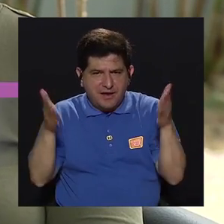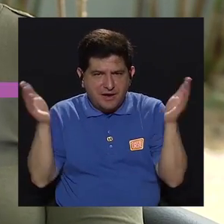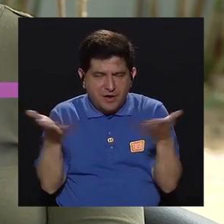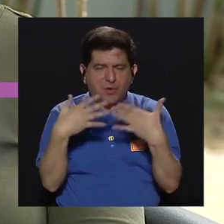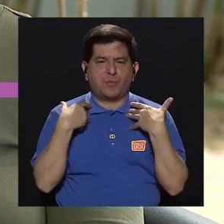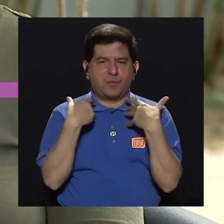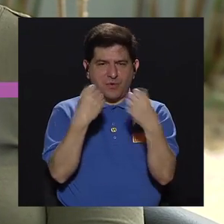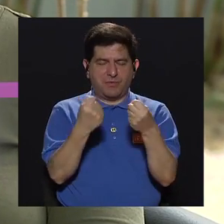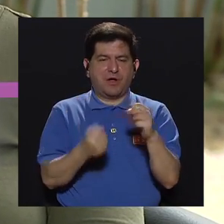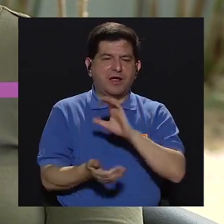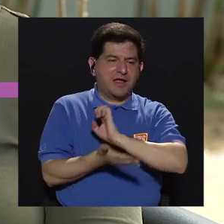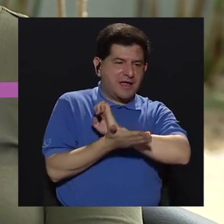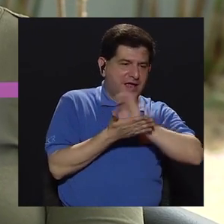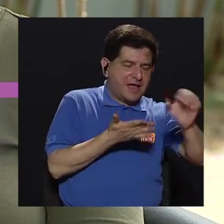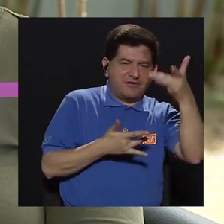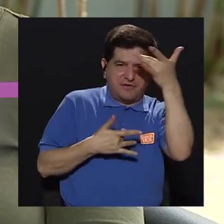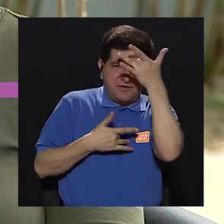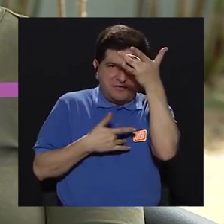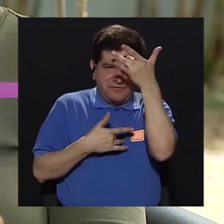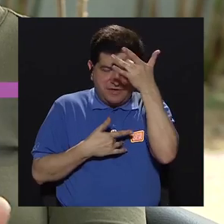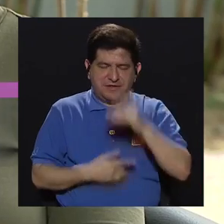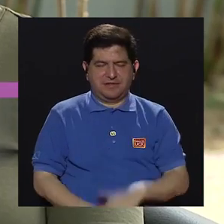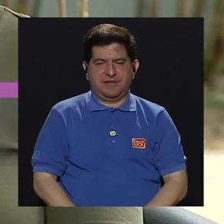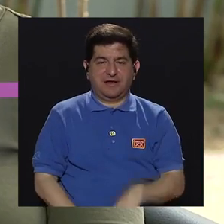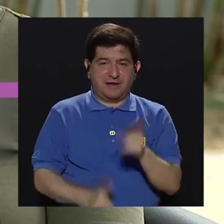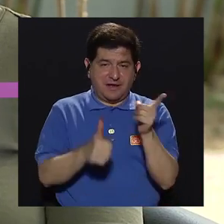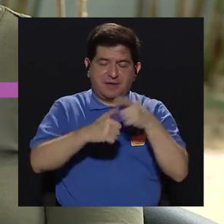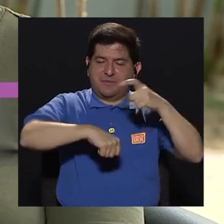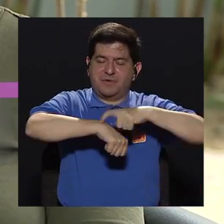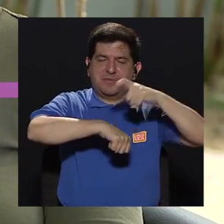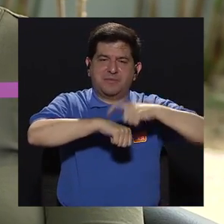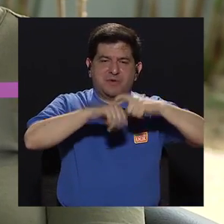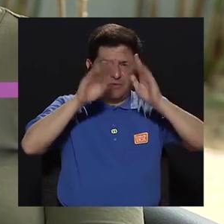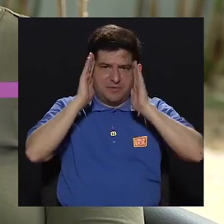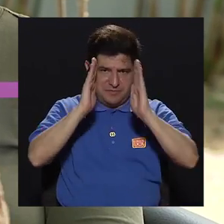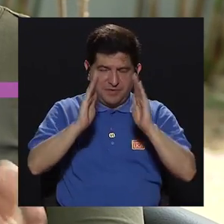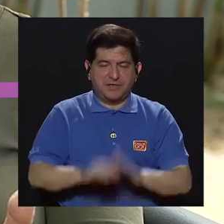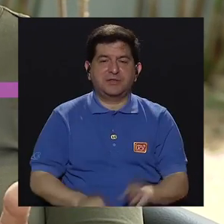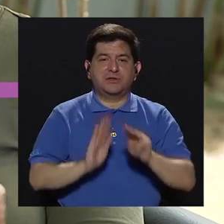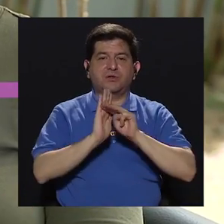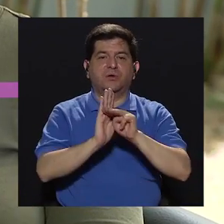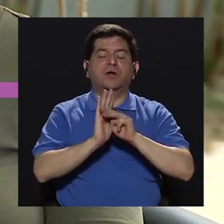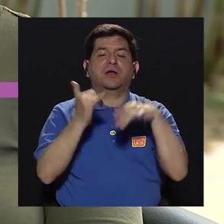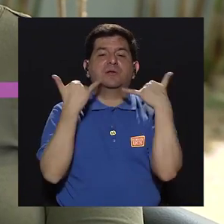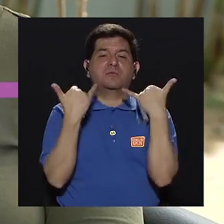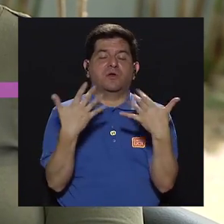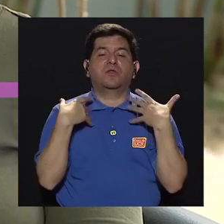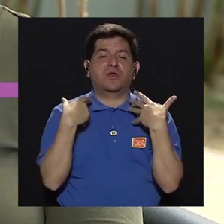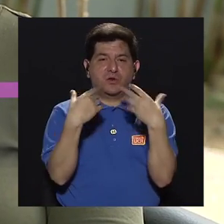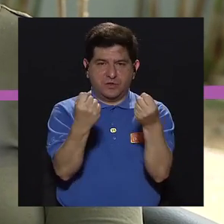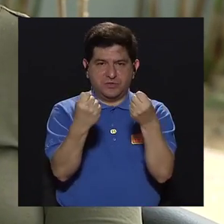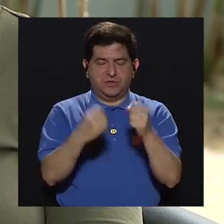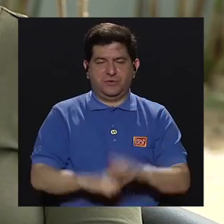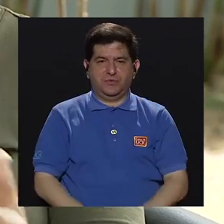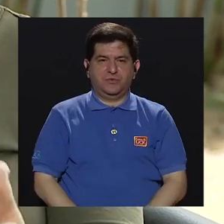de la salud y prevención de la enfermedad en esta atención primaria que se da según el modelo actual de salud. Entonces, estos son